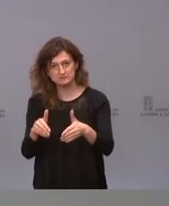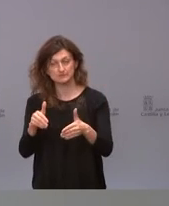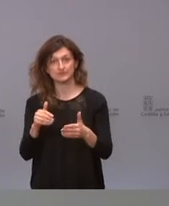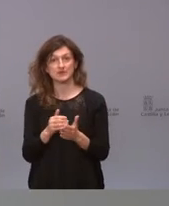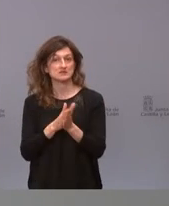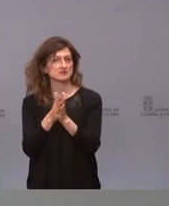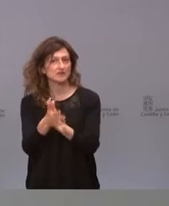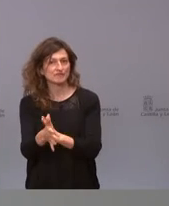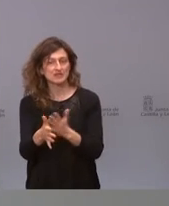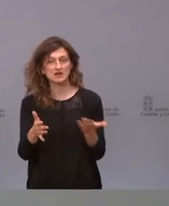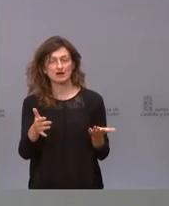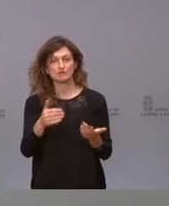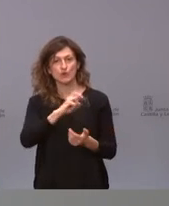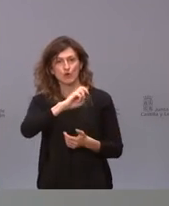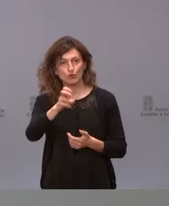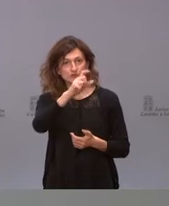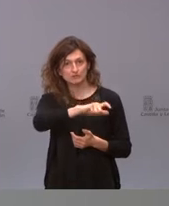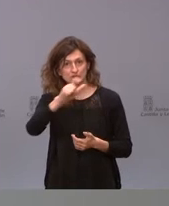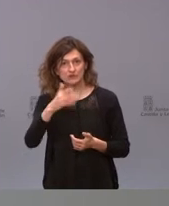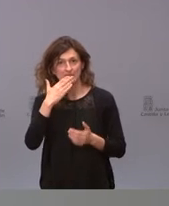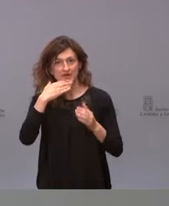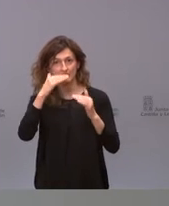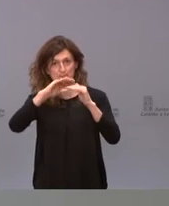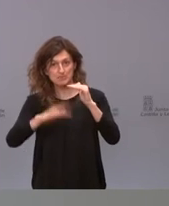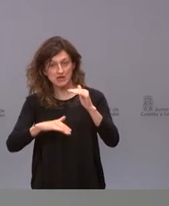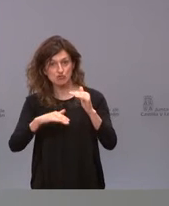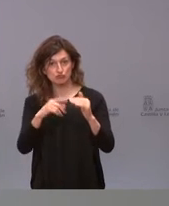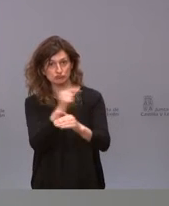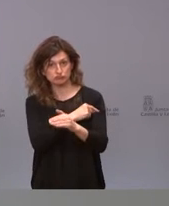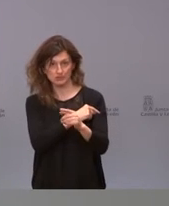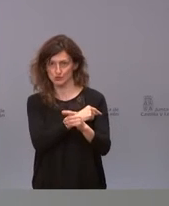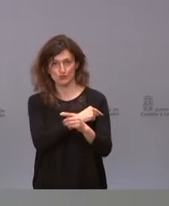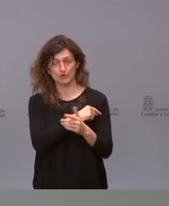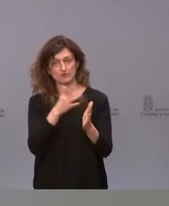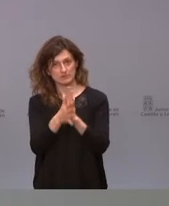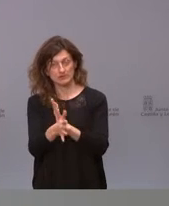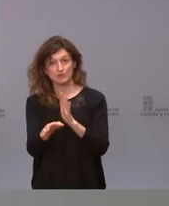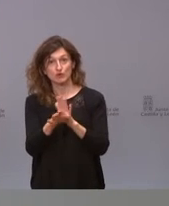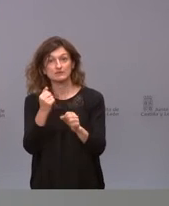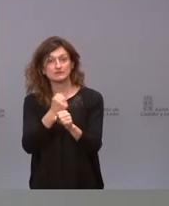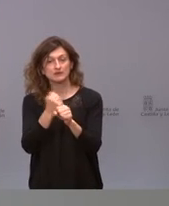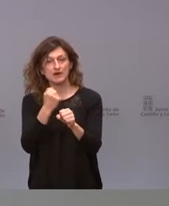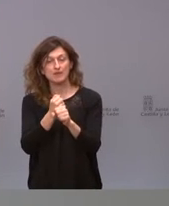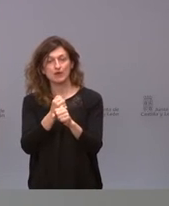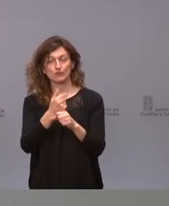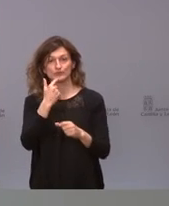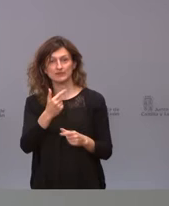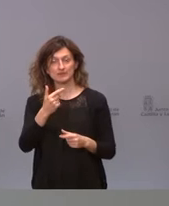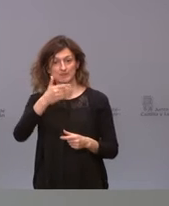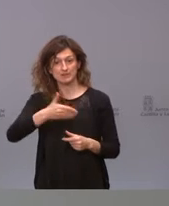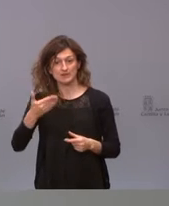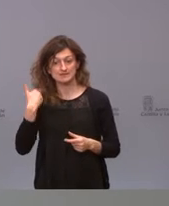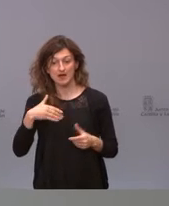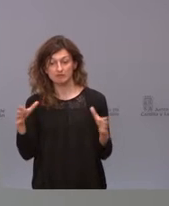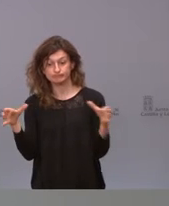quiere decir que no tengamos que vacunar a toda la población, pero inicialmente el trabajo que vamos a seguir haciendo una vez que tenemos a la